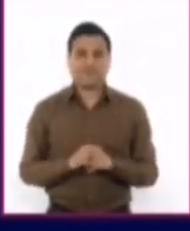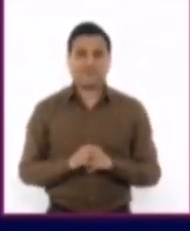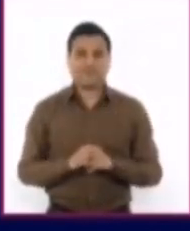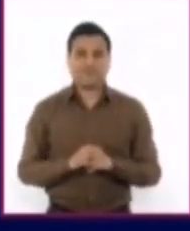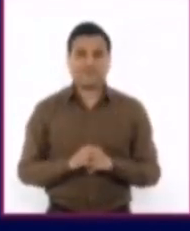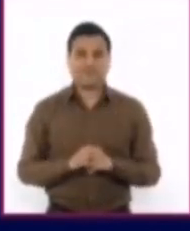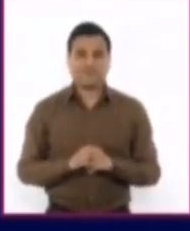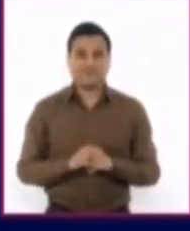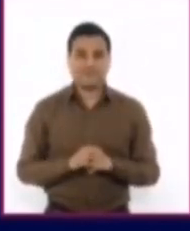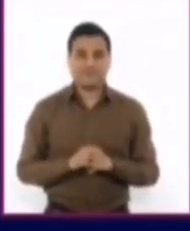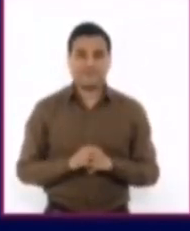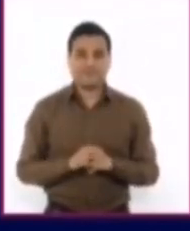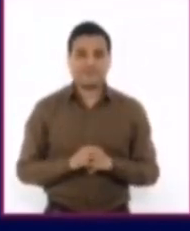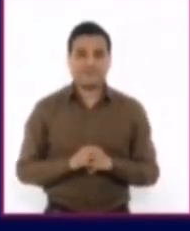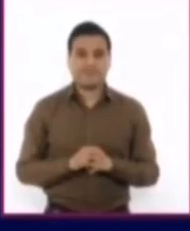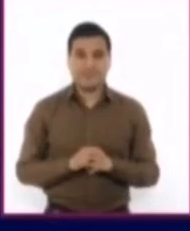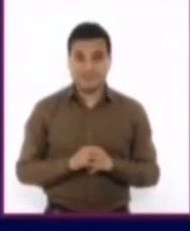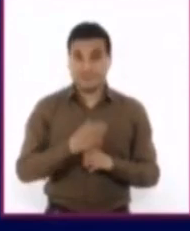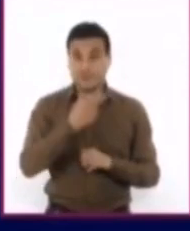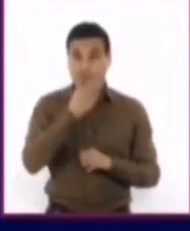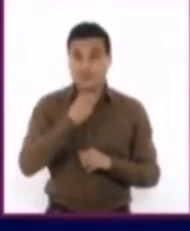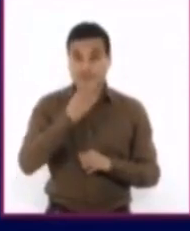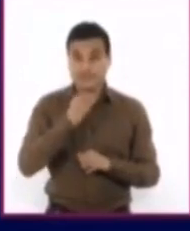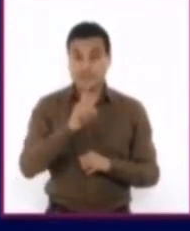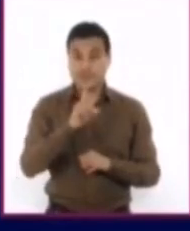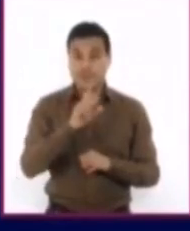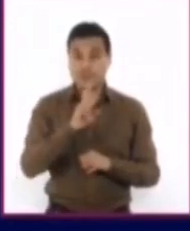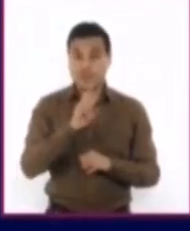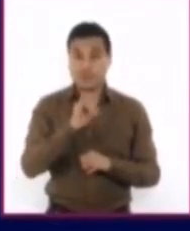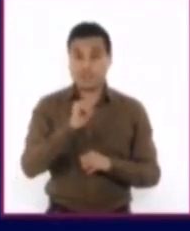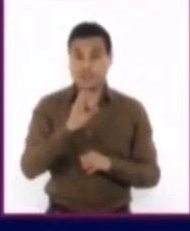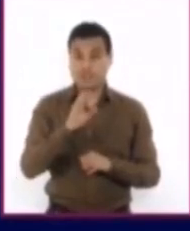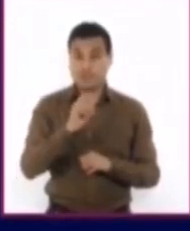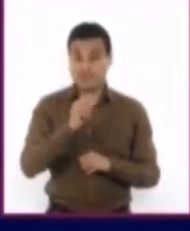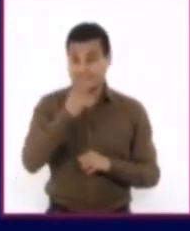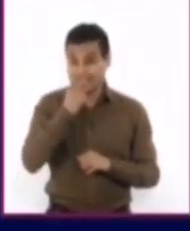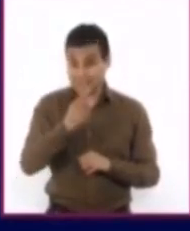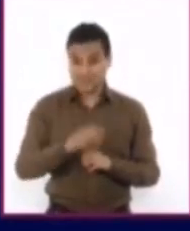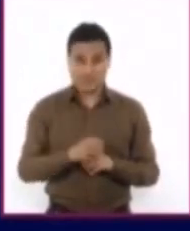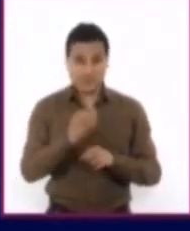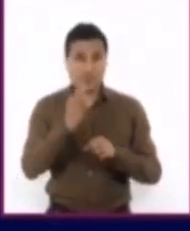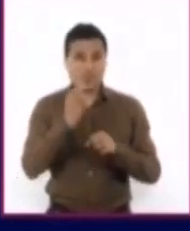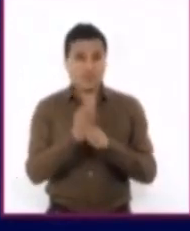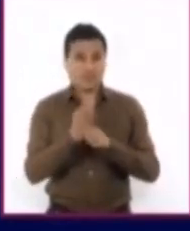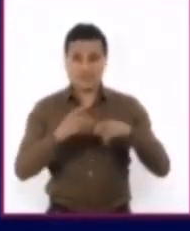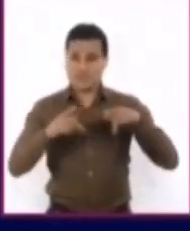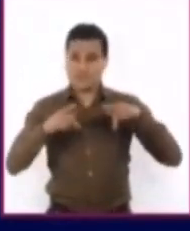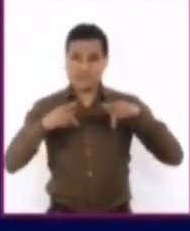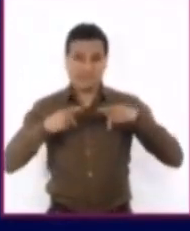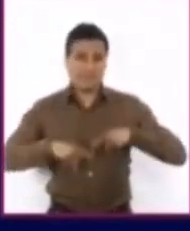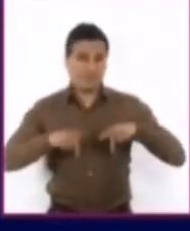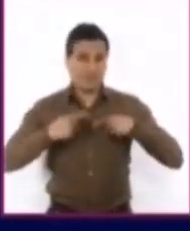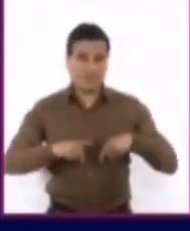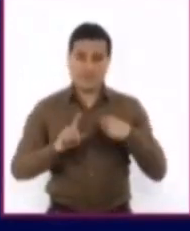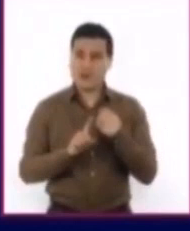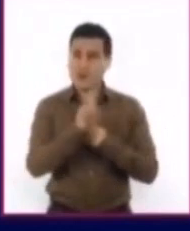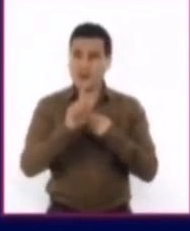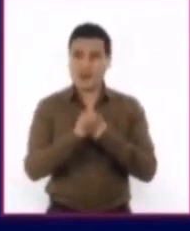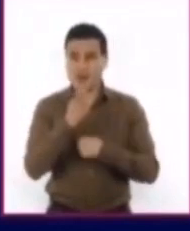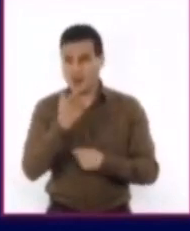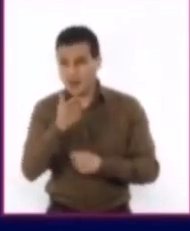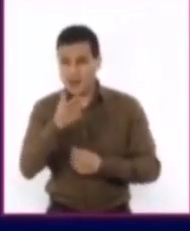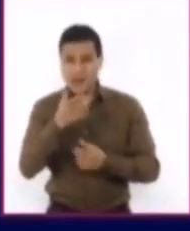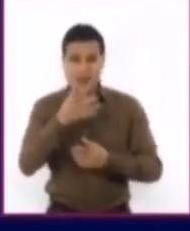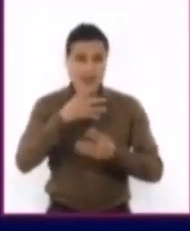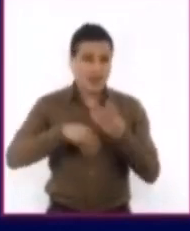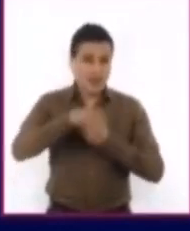Juan Luis Bordes considera que a pesar de todas las crisis humanas y económicas que el COVID-19 ha dejado tras de